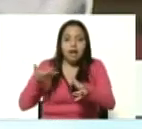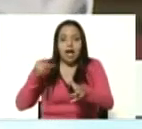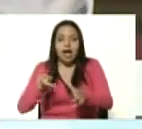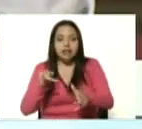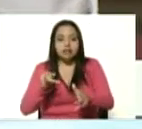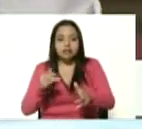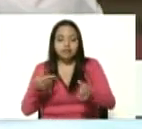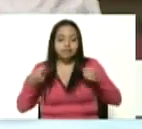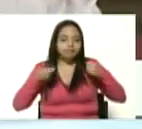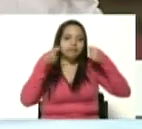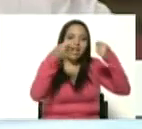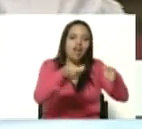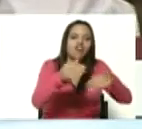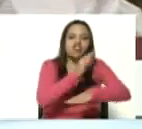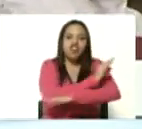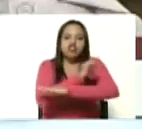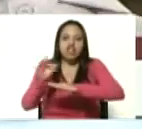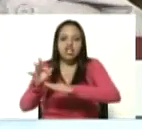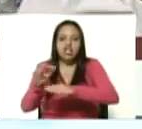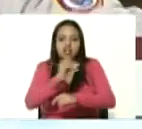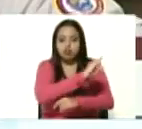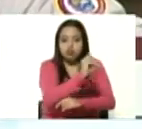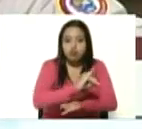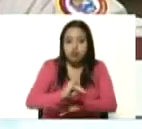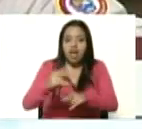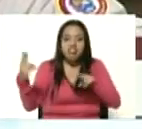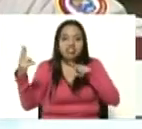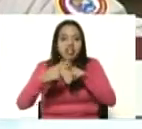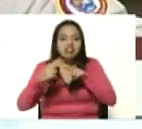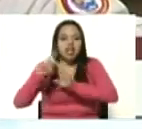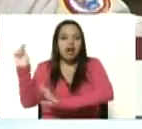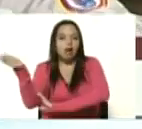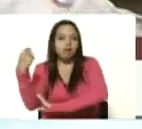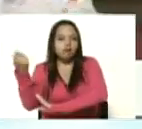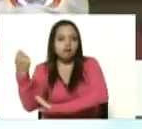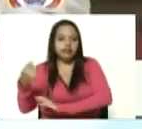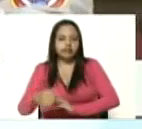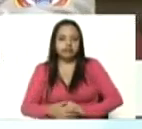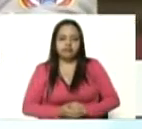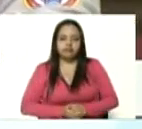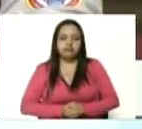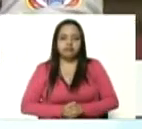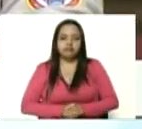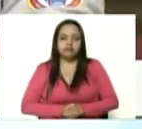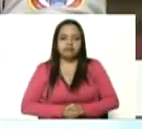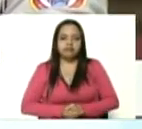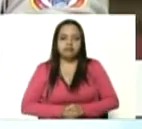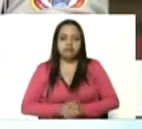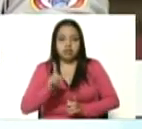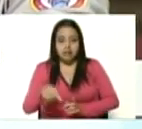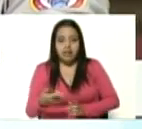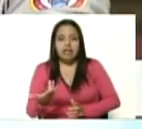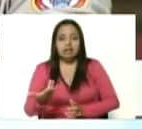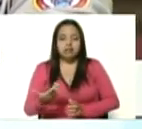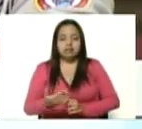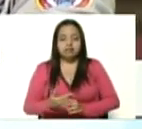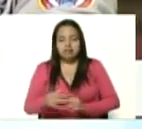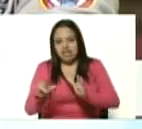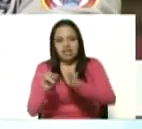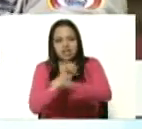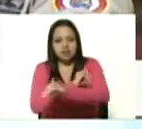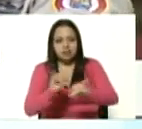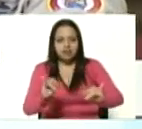frontera del Zulia Táchira y Apure al mismo tiempo estamos ya para finalizar mi comandante en jefe